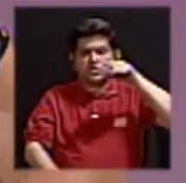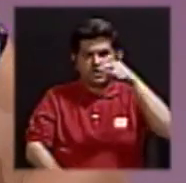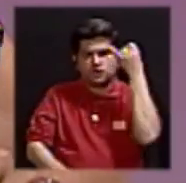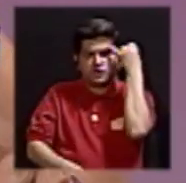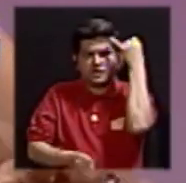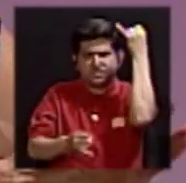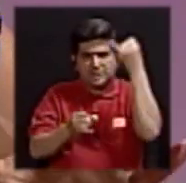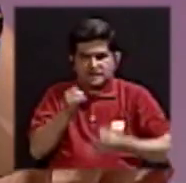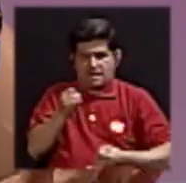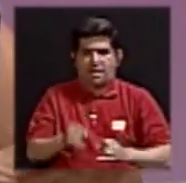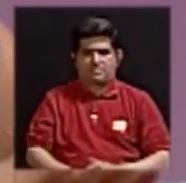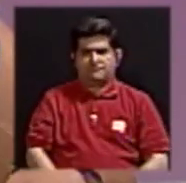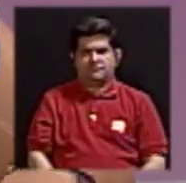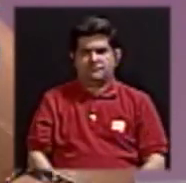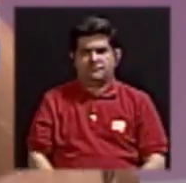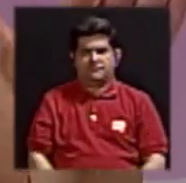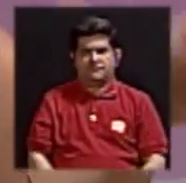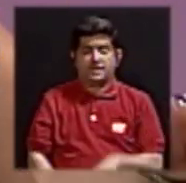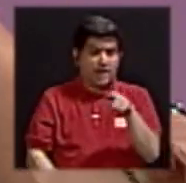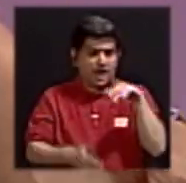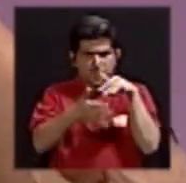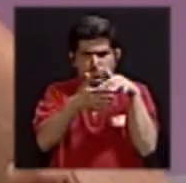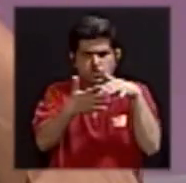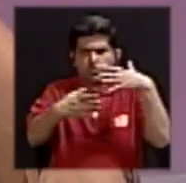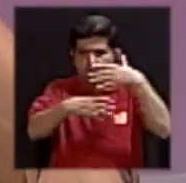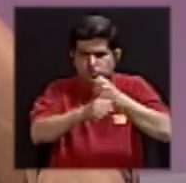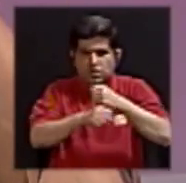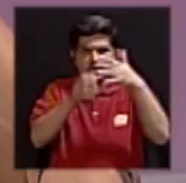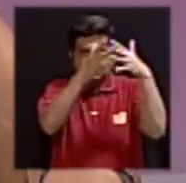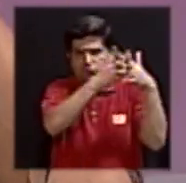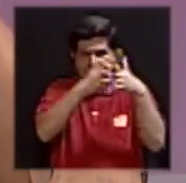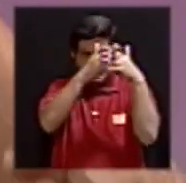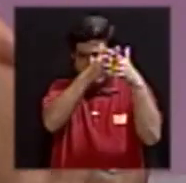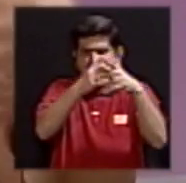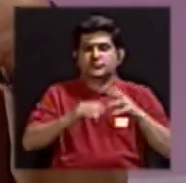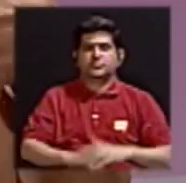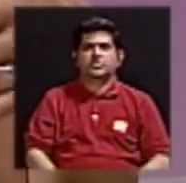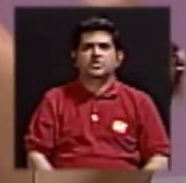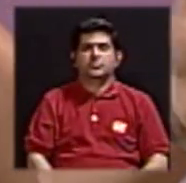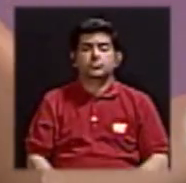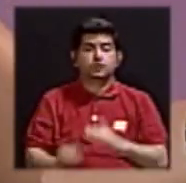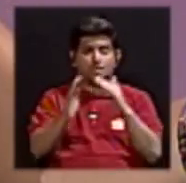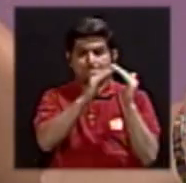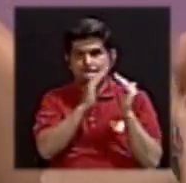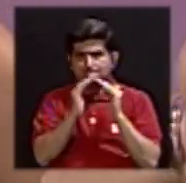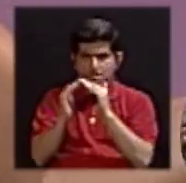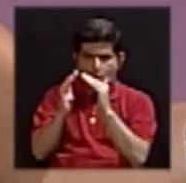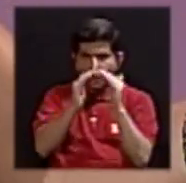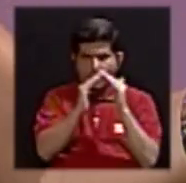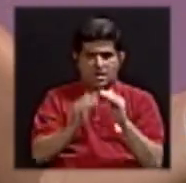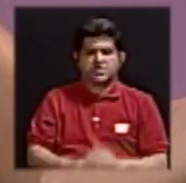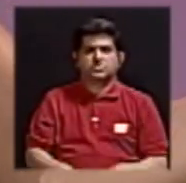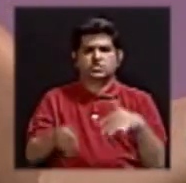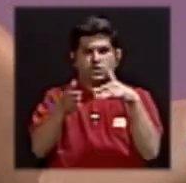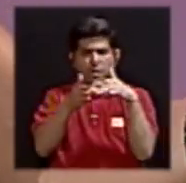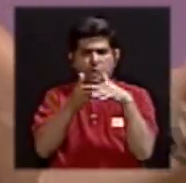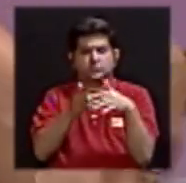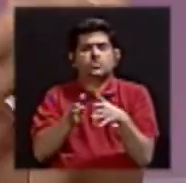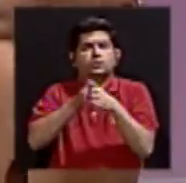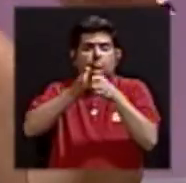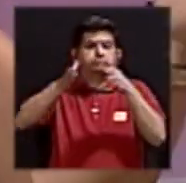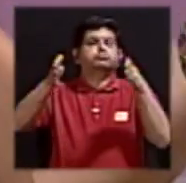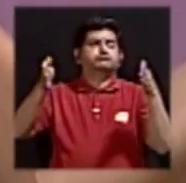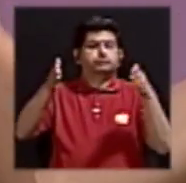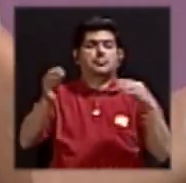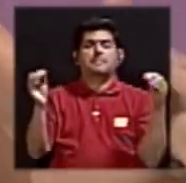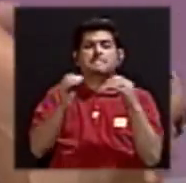conclusión. Estos estudios que se realizaron en los Estados Unidos, con poblaciones en estudios bastante grandes,